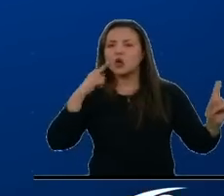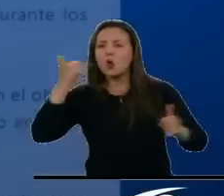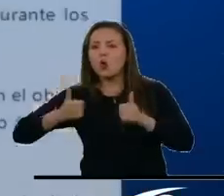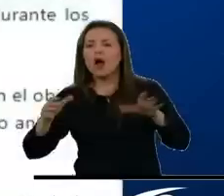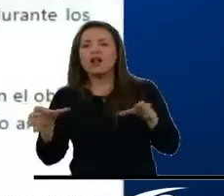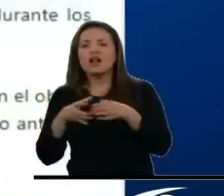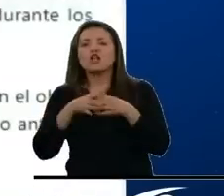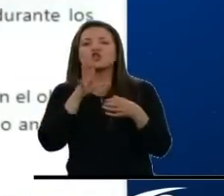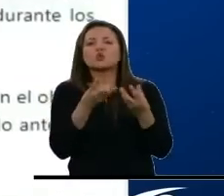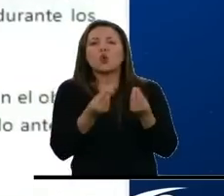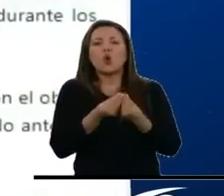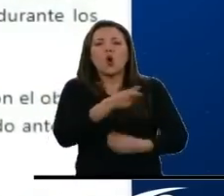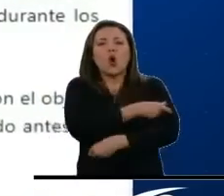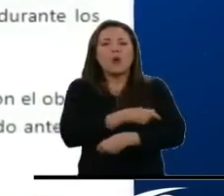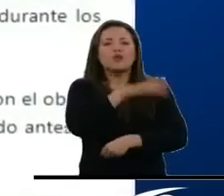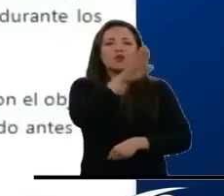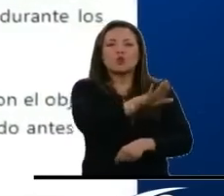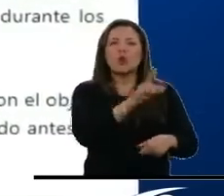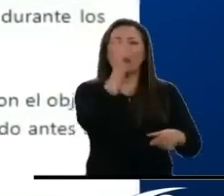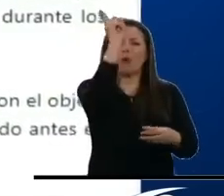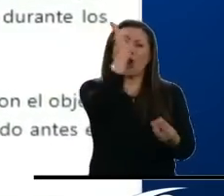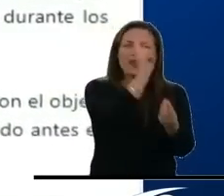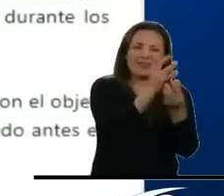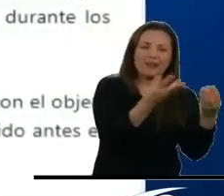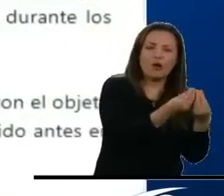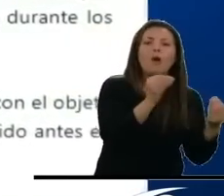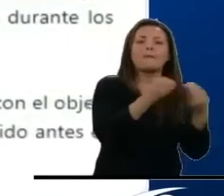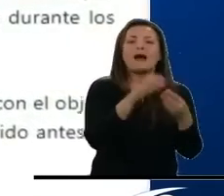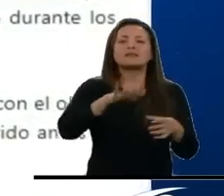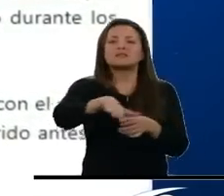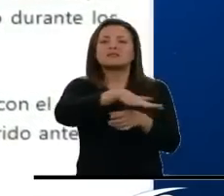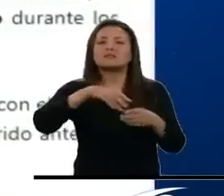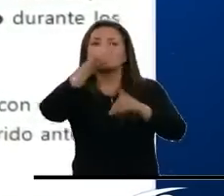de su partido, como las decisiones del Consejo Municipal del municipio de Calimabarien.